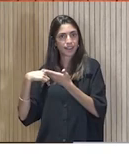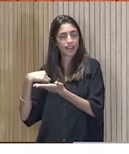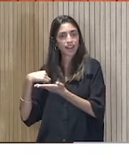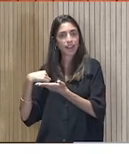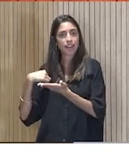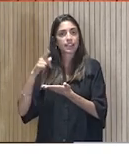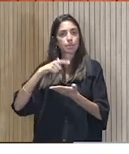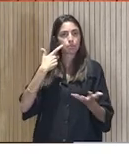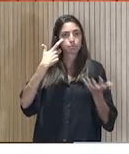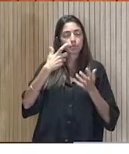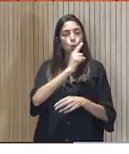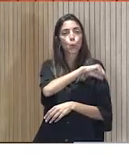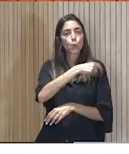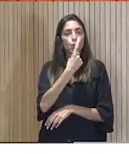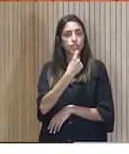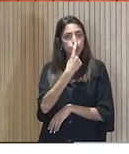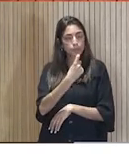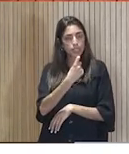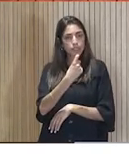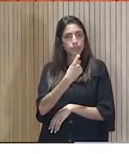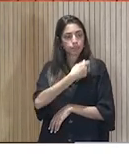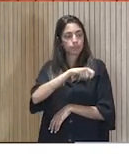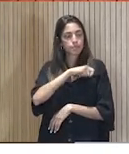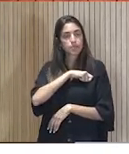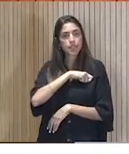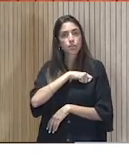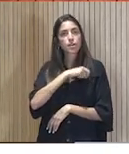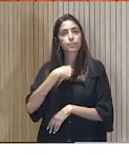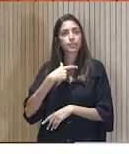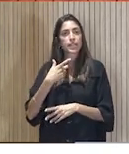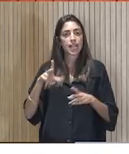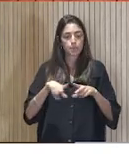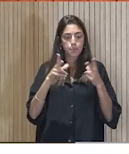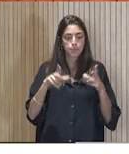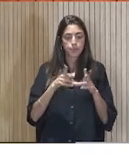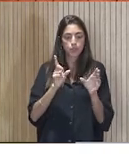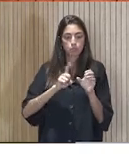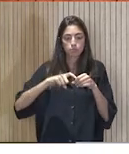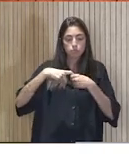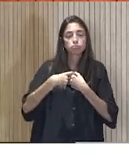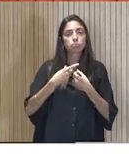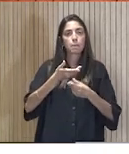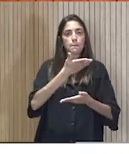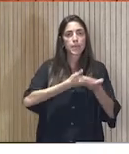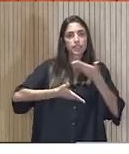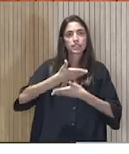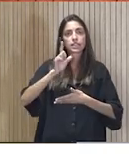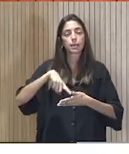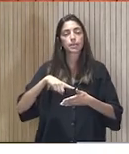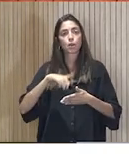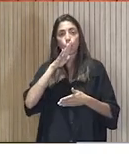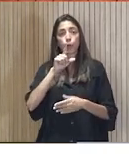Destacar también en Cruz Roja Española esa implicación social. La Cruz Roja Española es un modelo a nivel de la federación de las